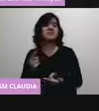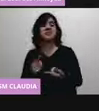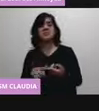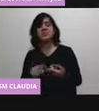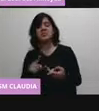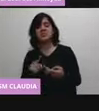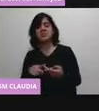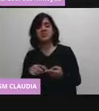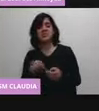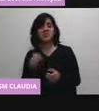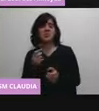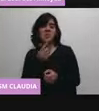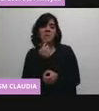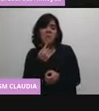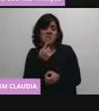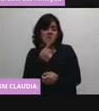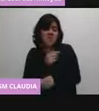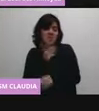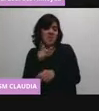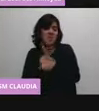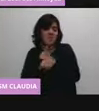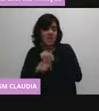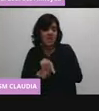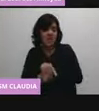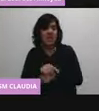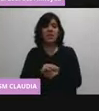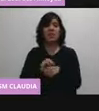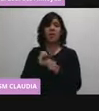eritema, o sea, enrojecimiento, dolor,